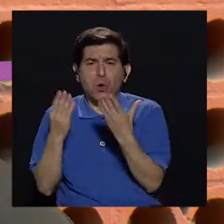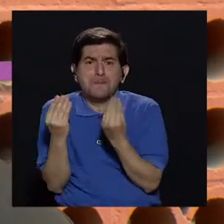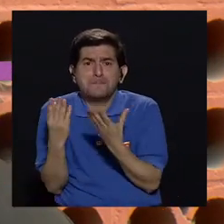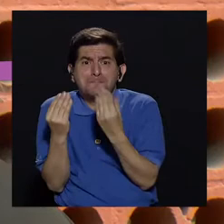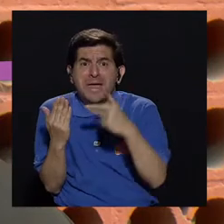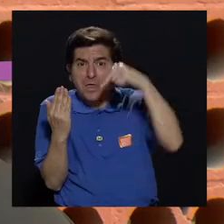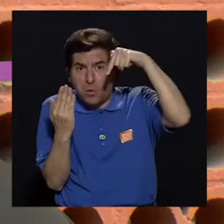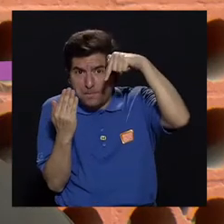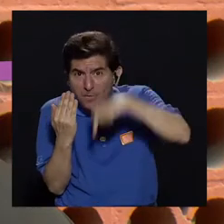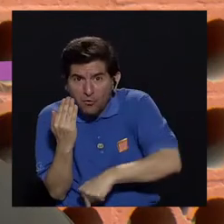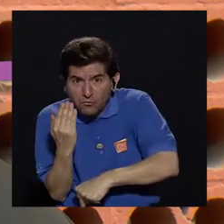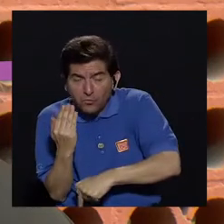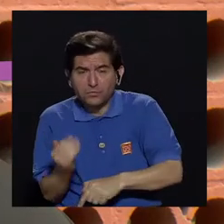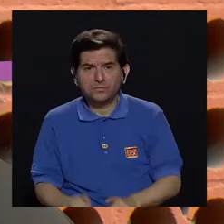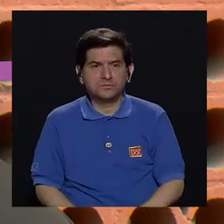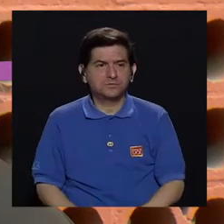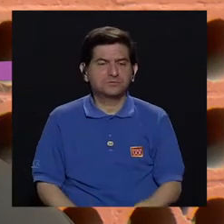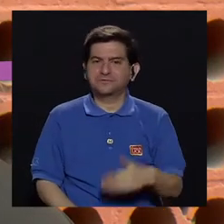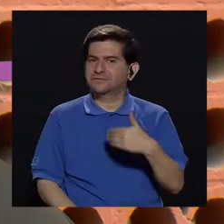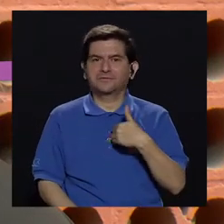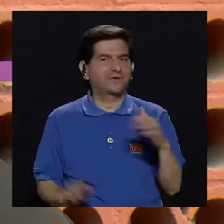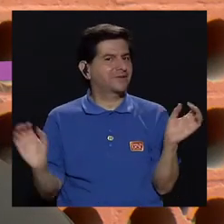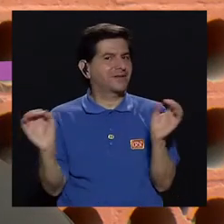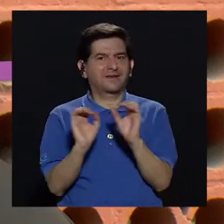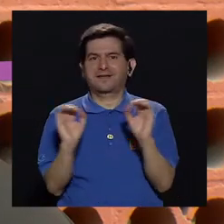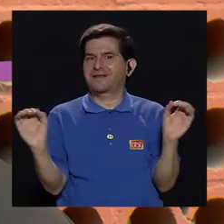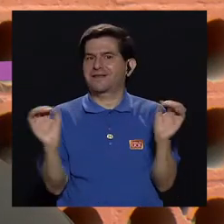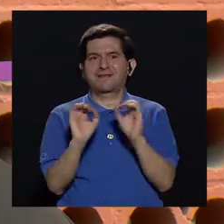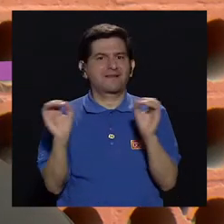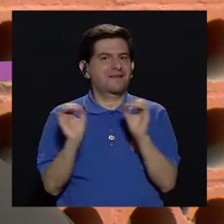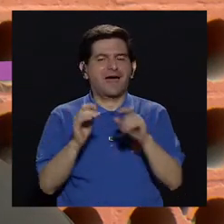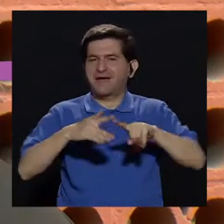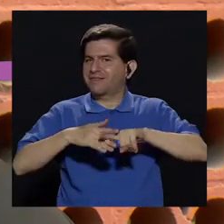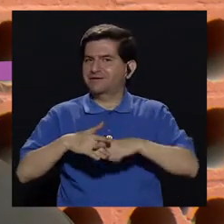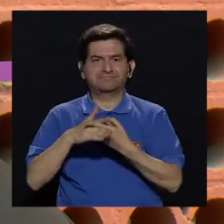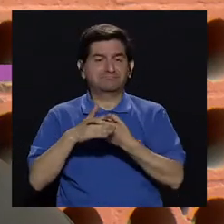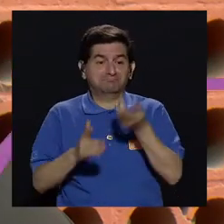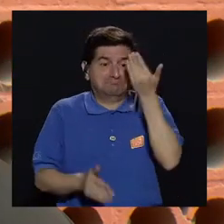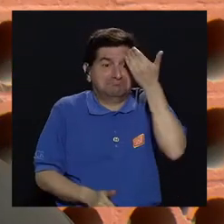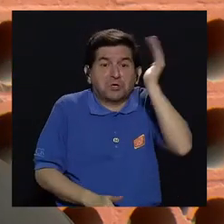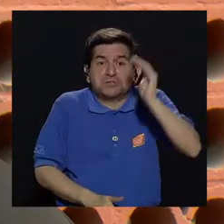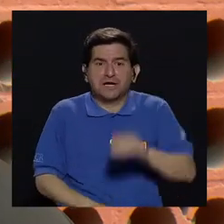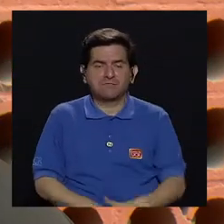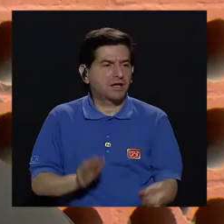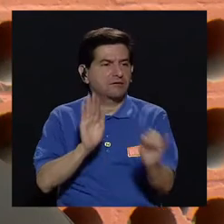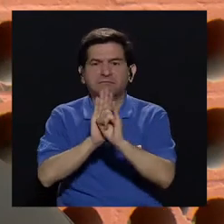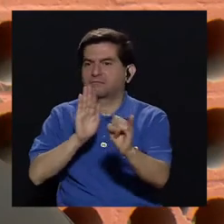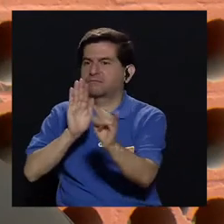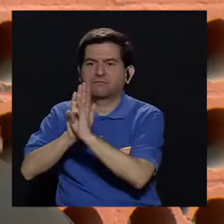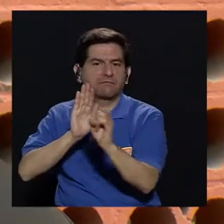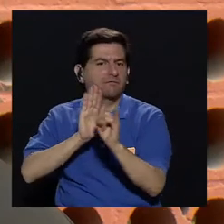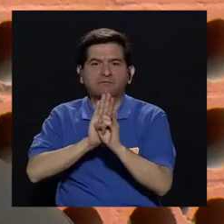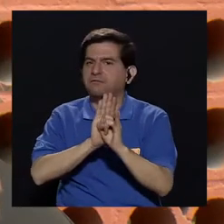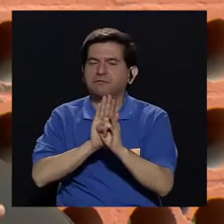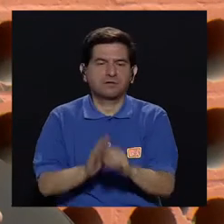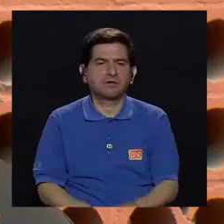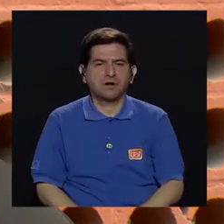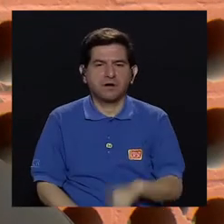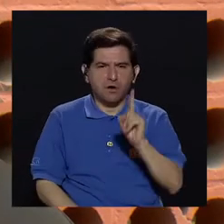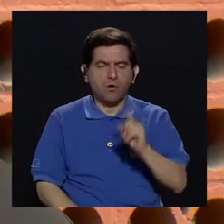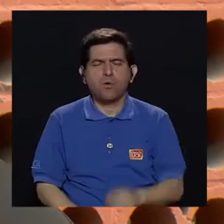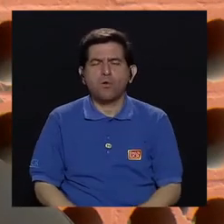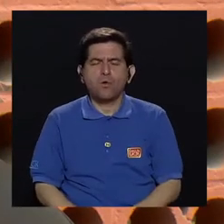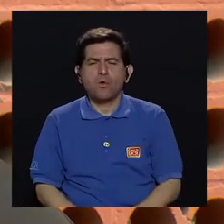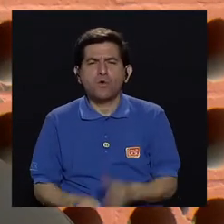ataque de pánico o este, ¿cómo se llama? No tenemos absolutamente ningún detonante, no sabemos, no hemos identificado, incluso